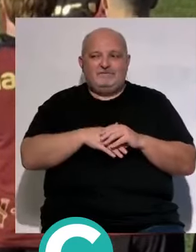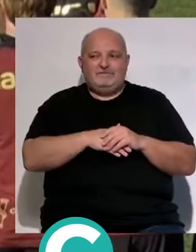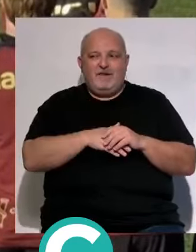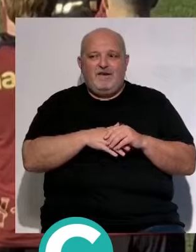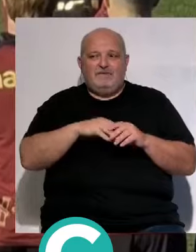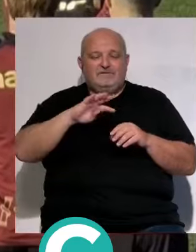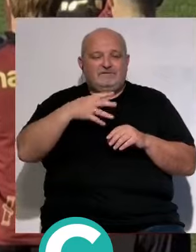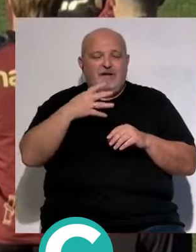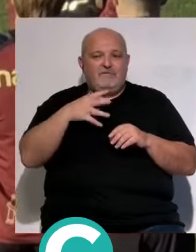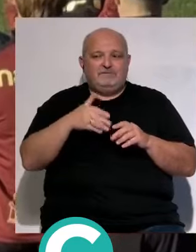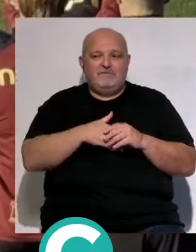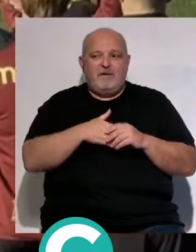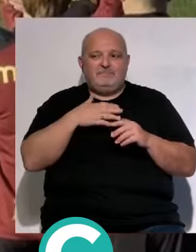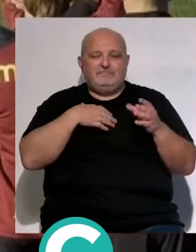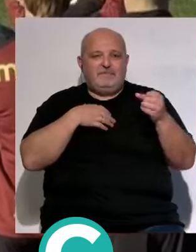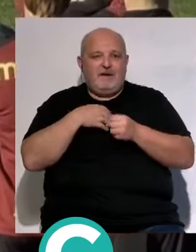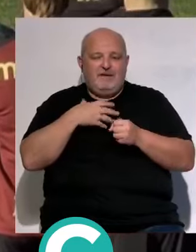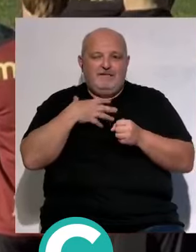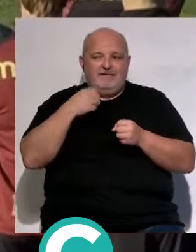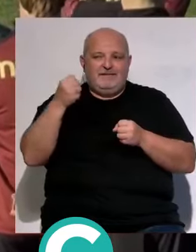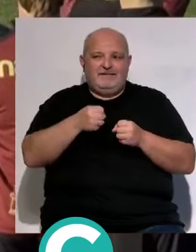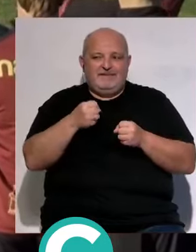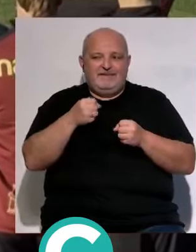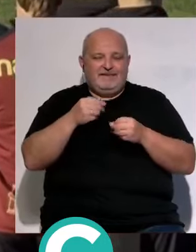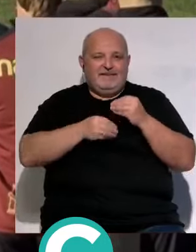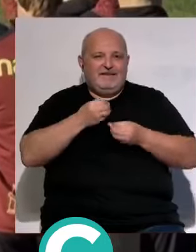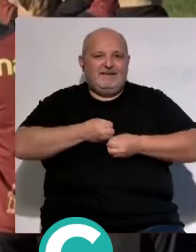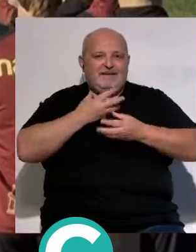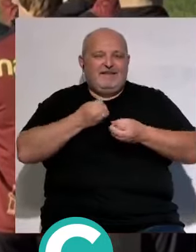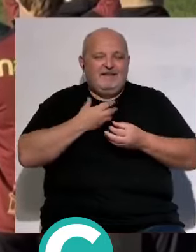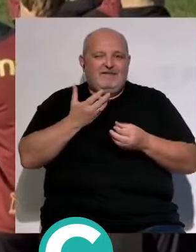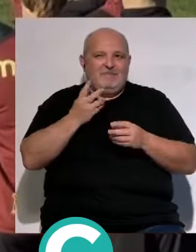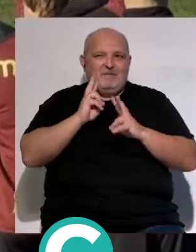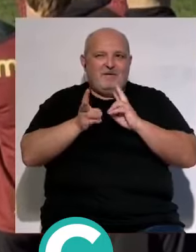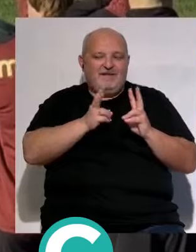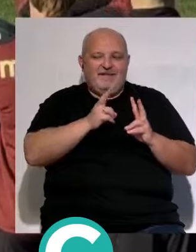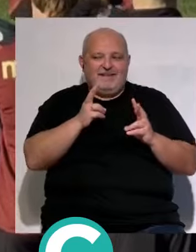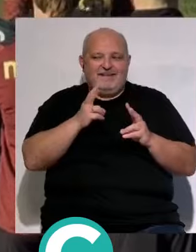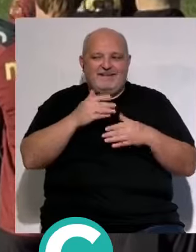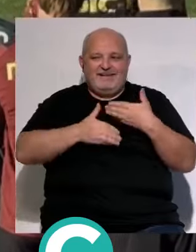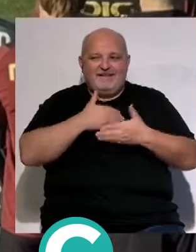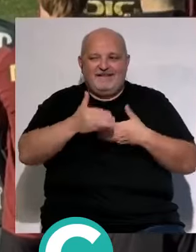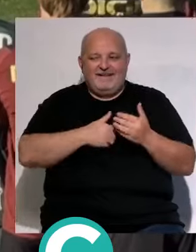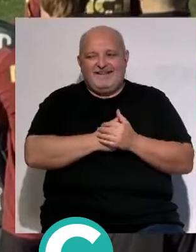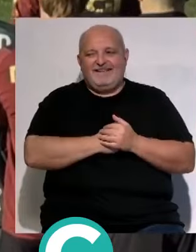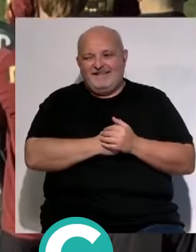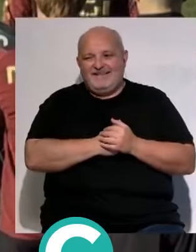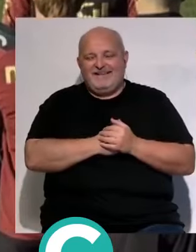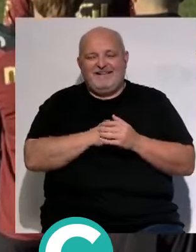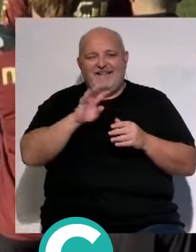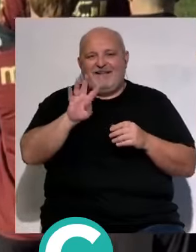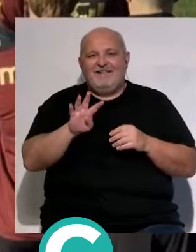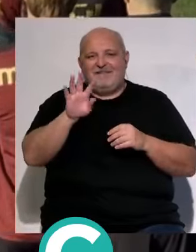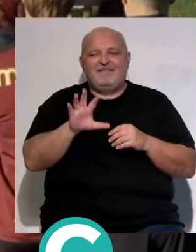el cuarto o no te lo puedo traer eso va a arrancar y ya no para cuando es el cuarto o